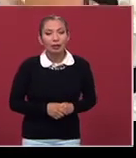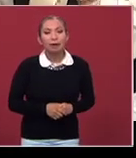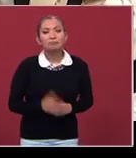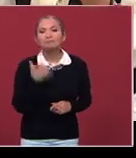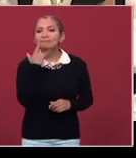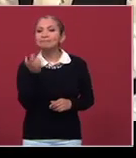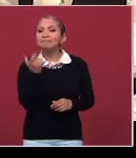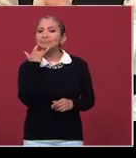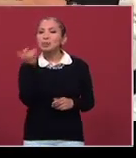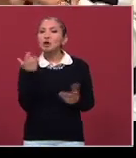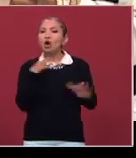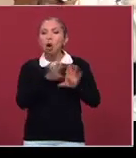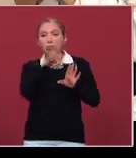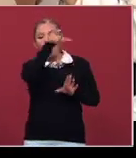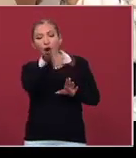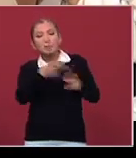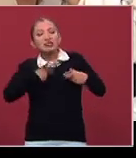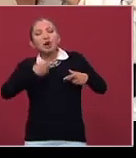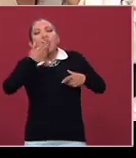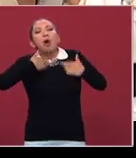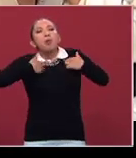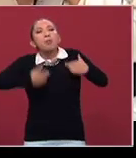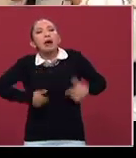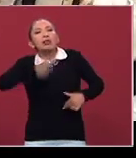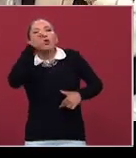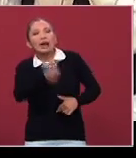Tratamos de humanizar al personaje.